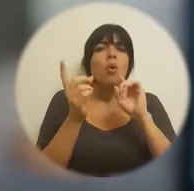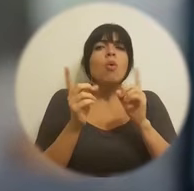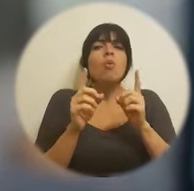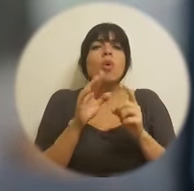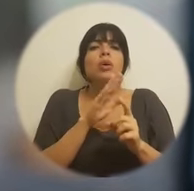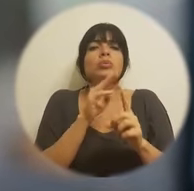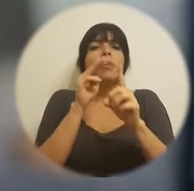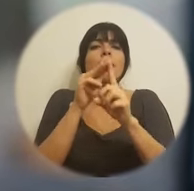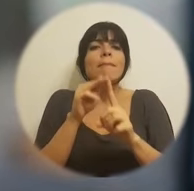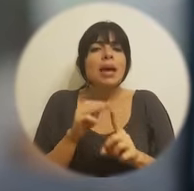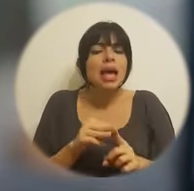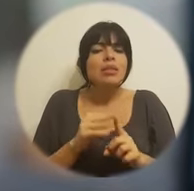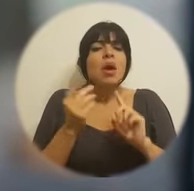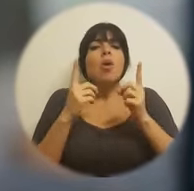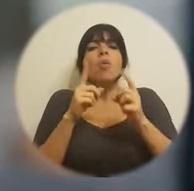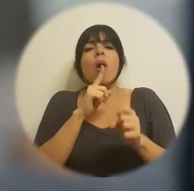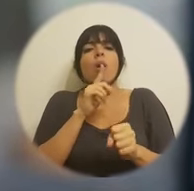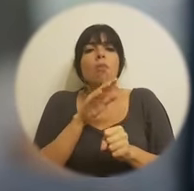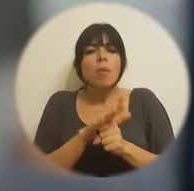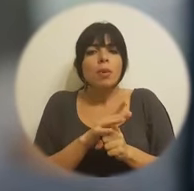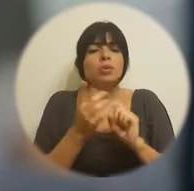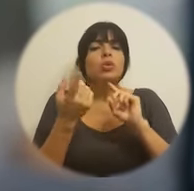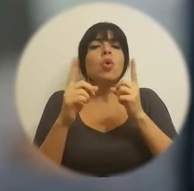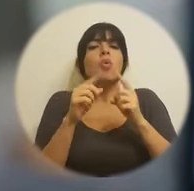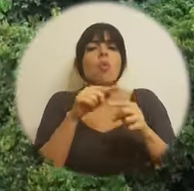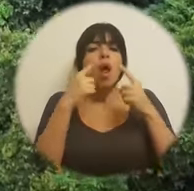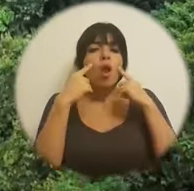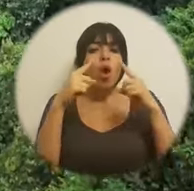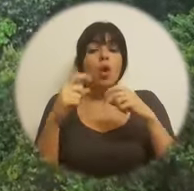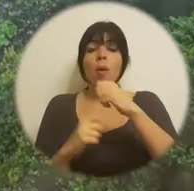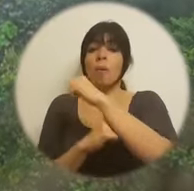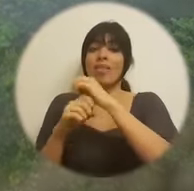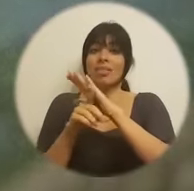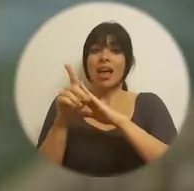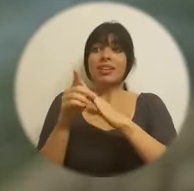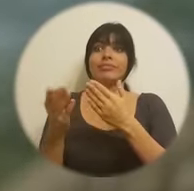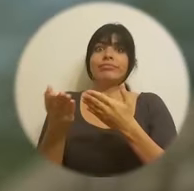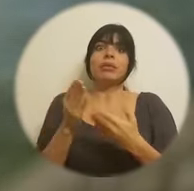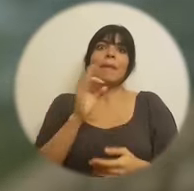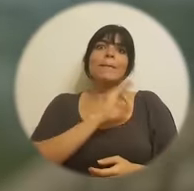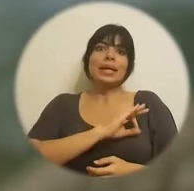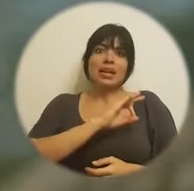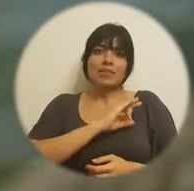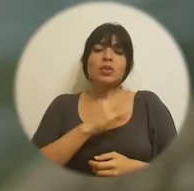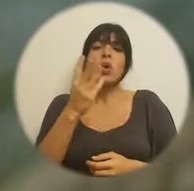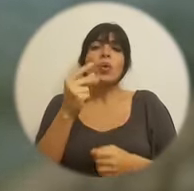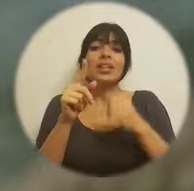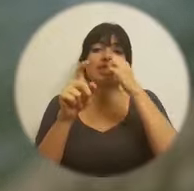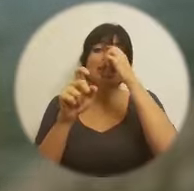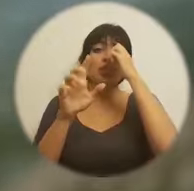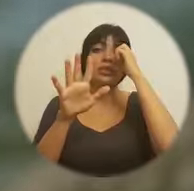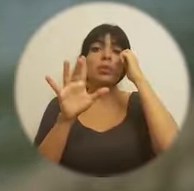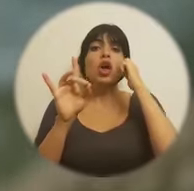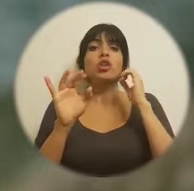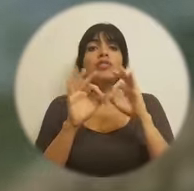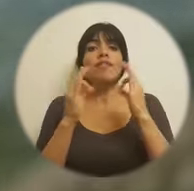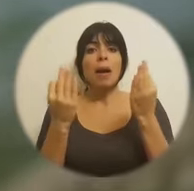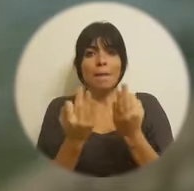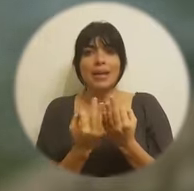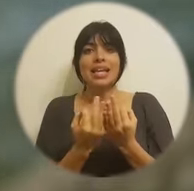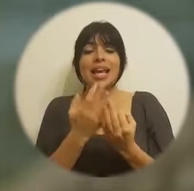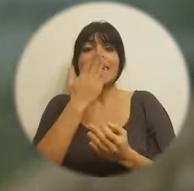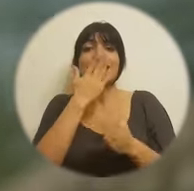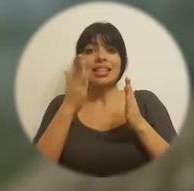cuáles han sido las metas, los compromisos y los logros. Puente al Desarrollo ha venido a beneficiar 158